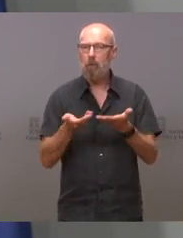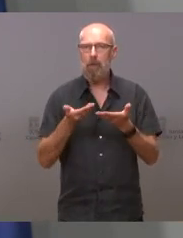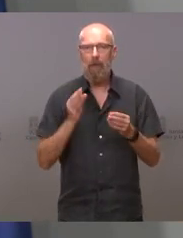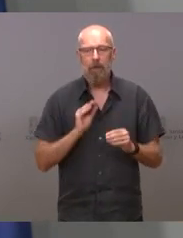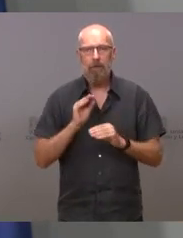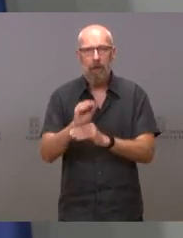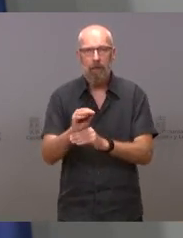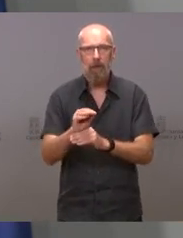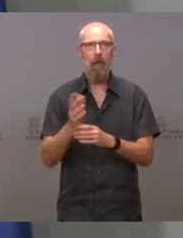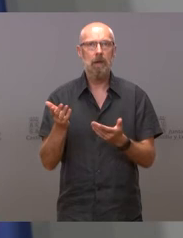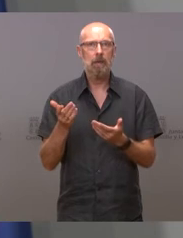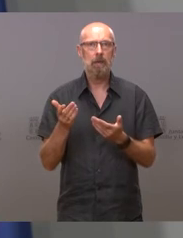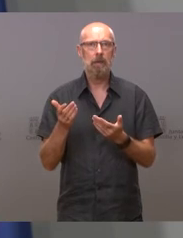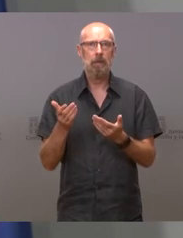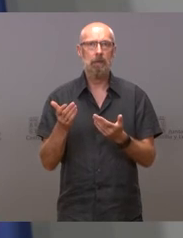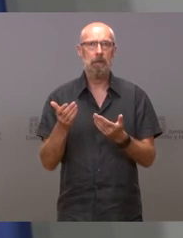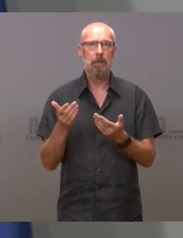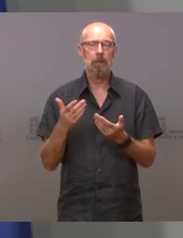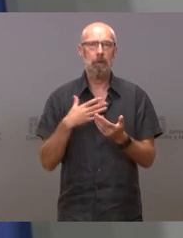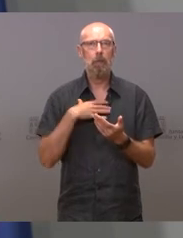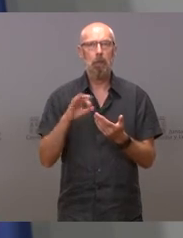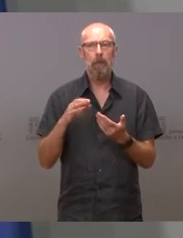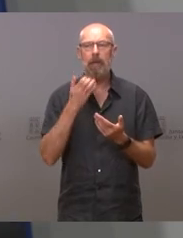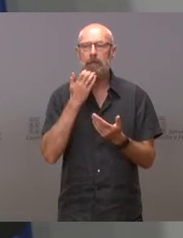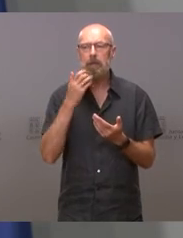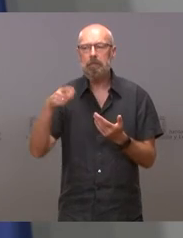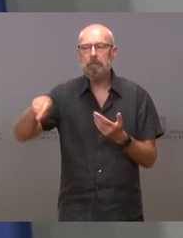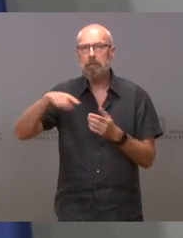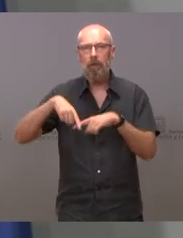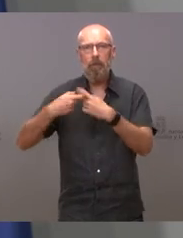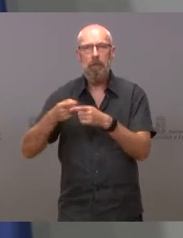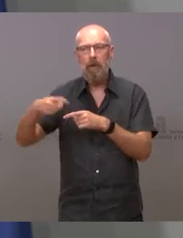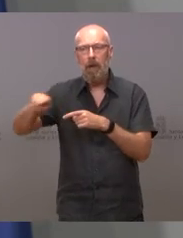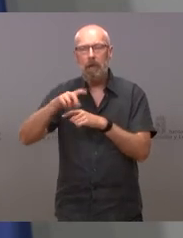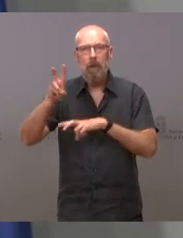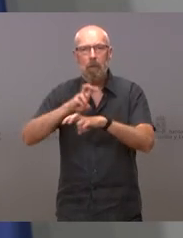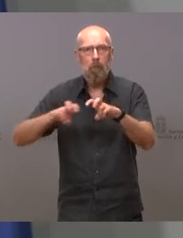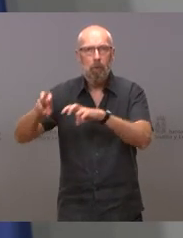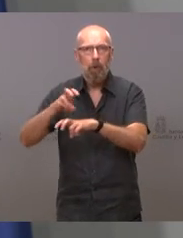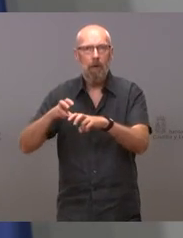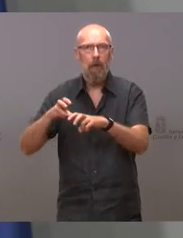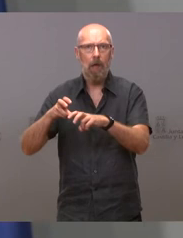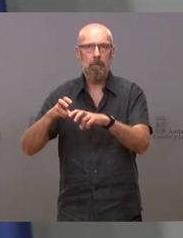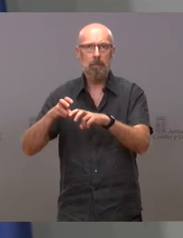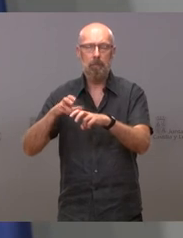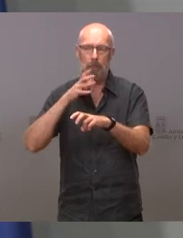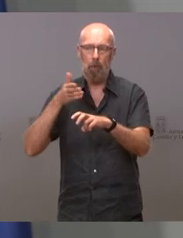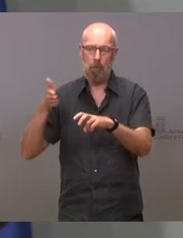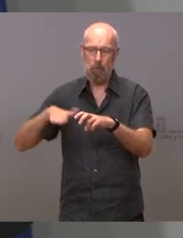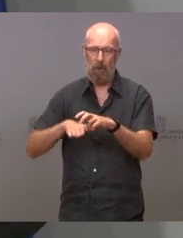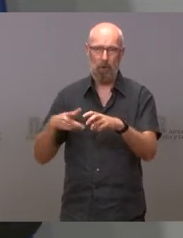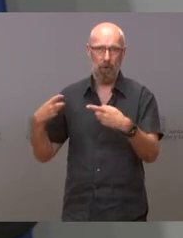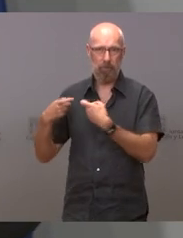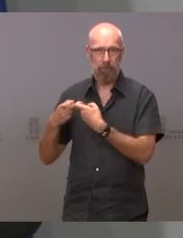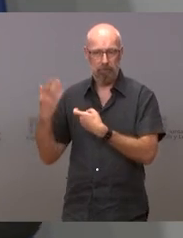todas las búsquedas de víctimas enterradas en fosas